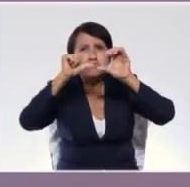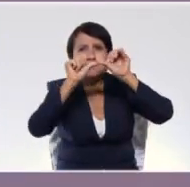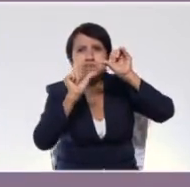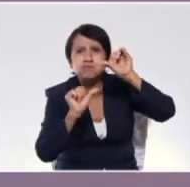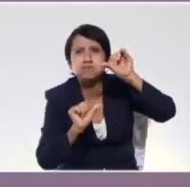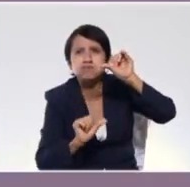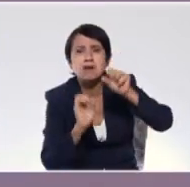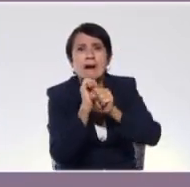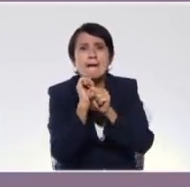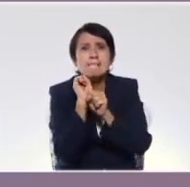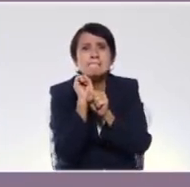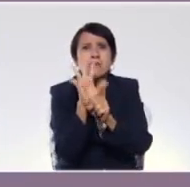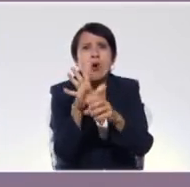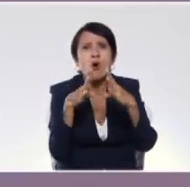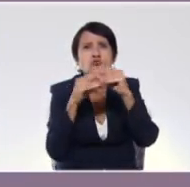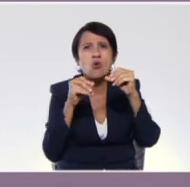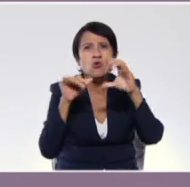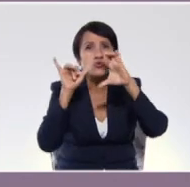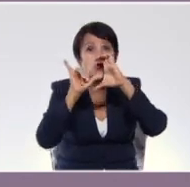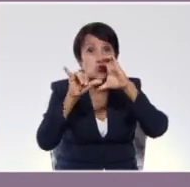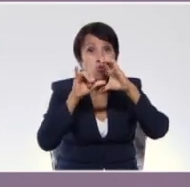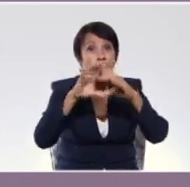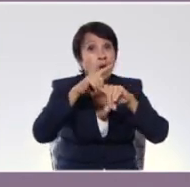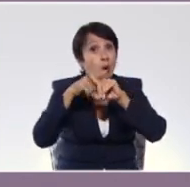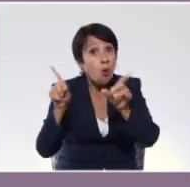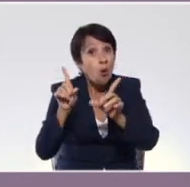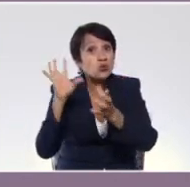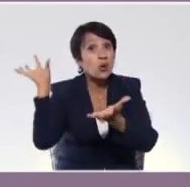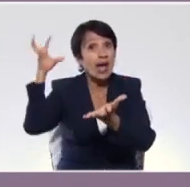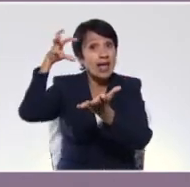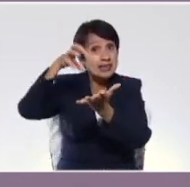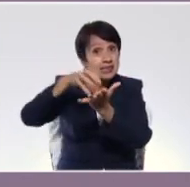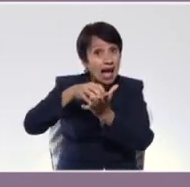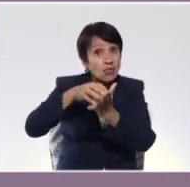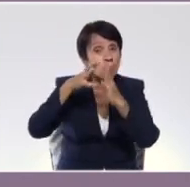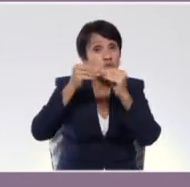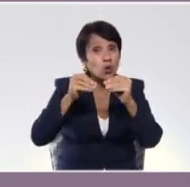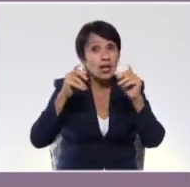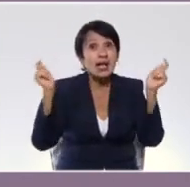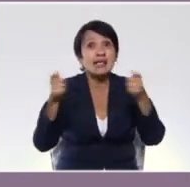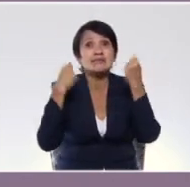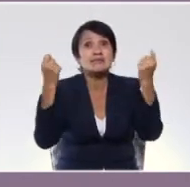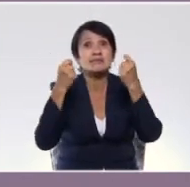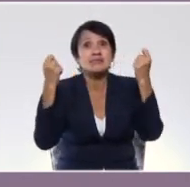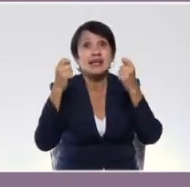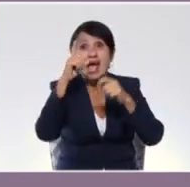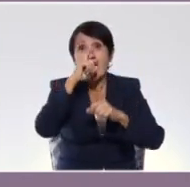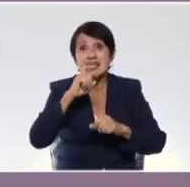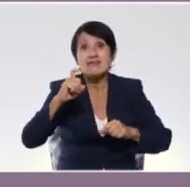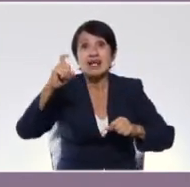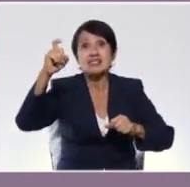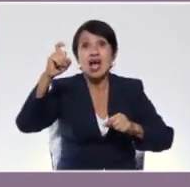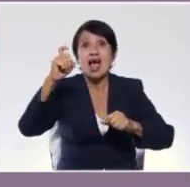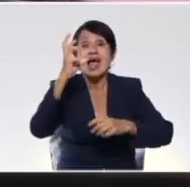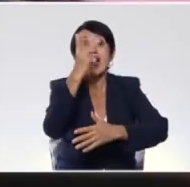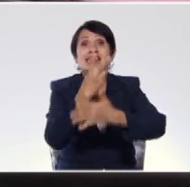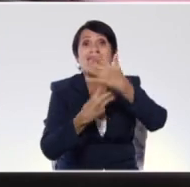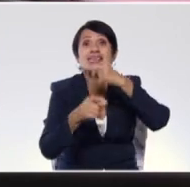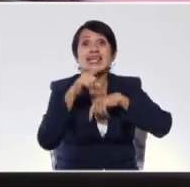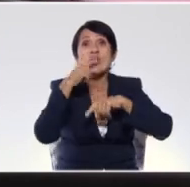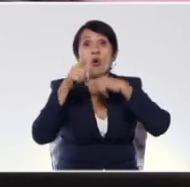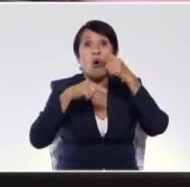enviaron de los otros estados con respecto a la celebración del aniversario tricolor.